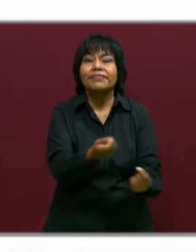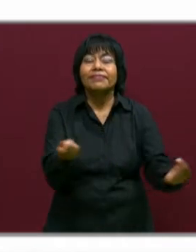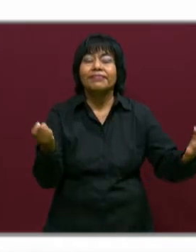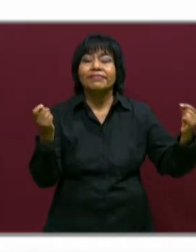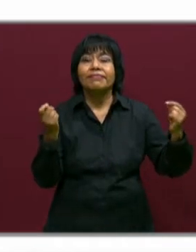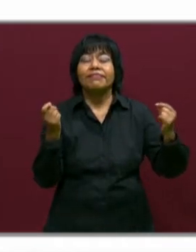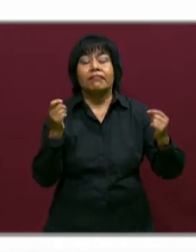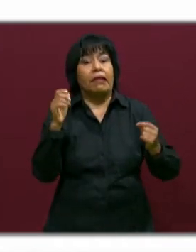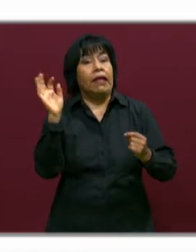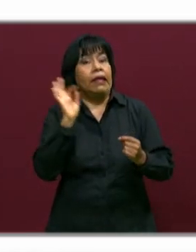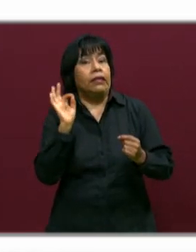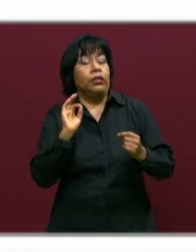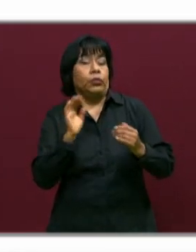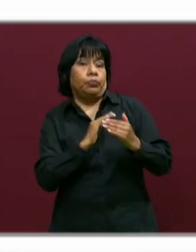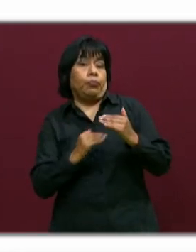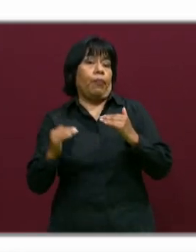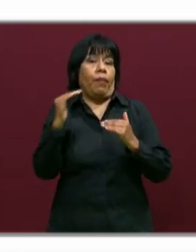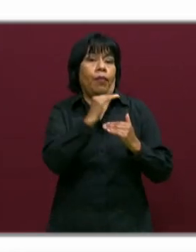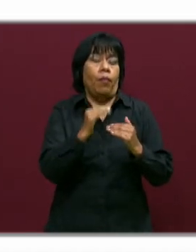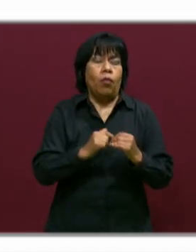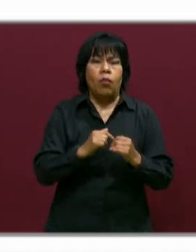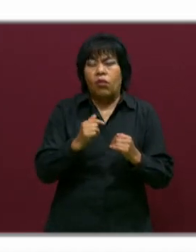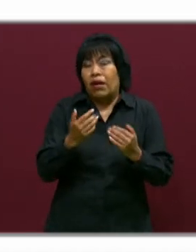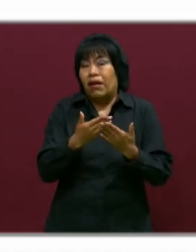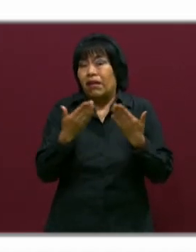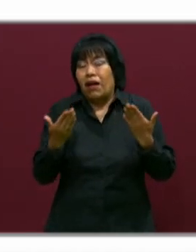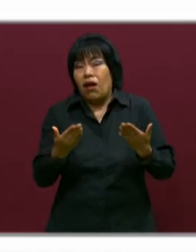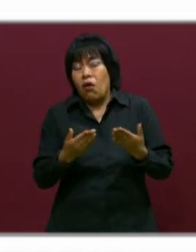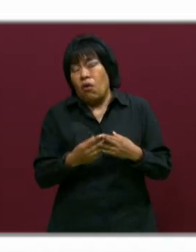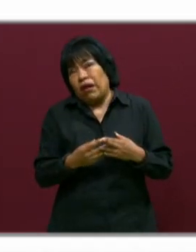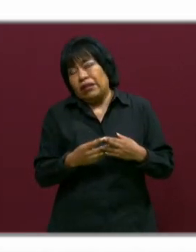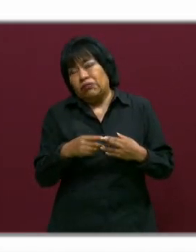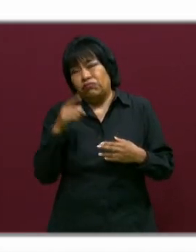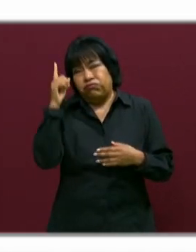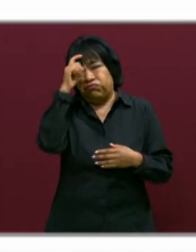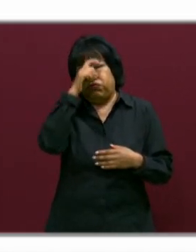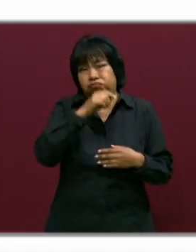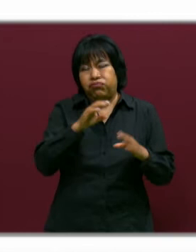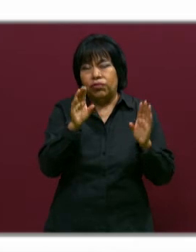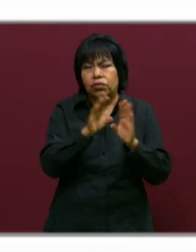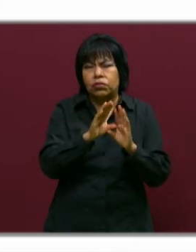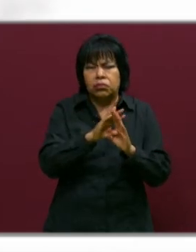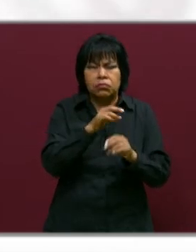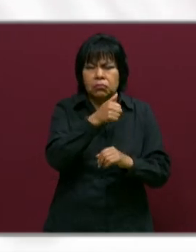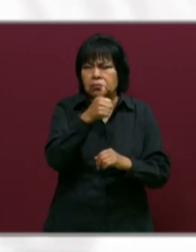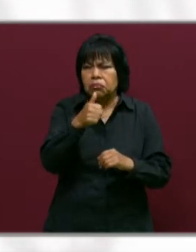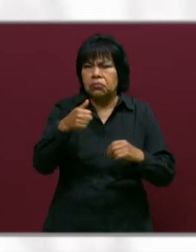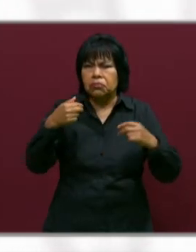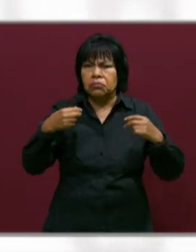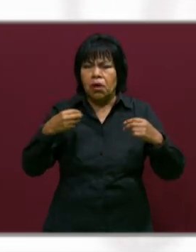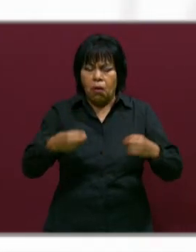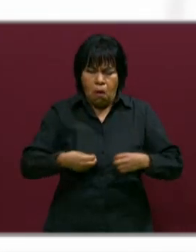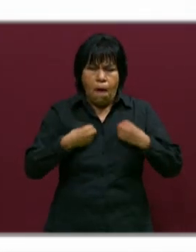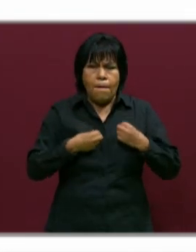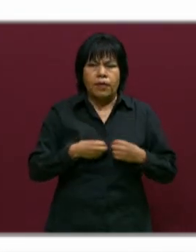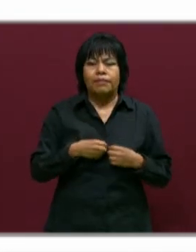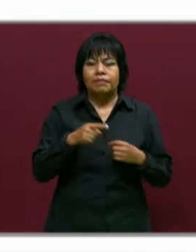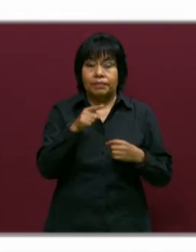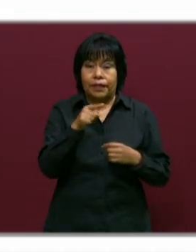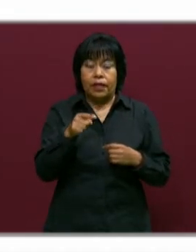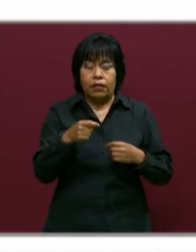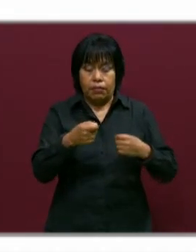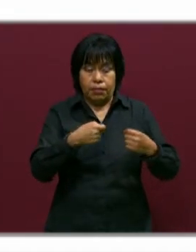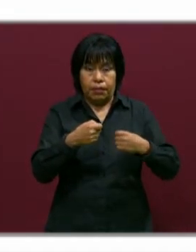superar lo que hemos estado viviendo. Aquí nos habla de cómo fortalecer la gestión y